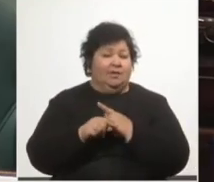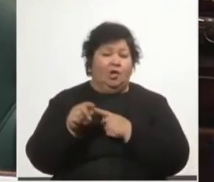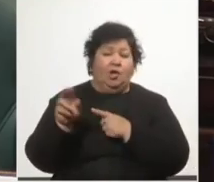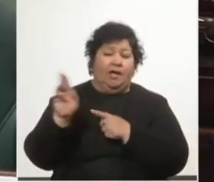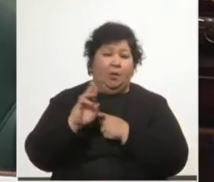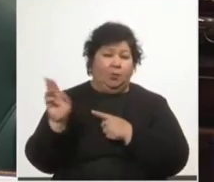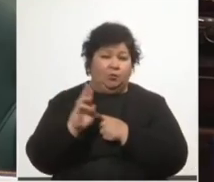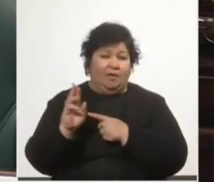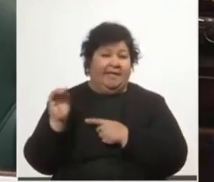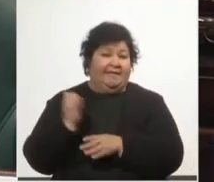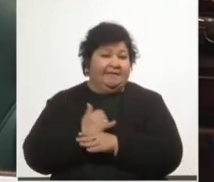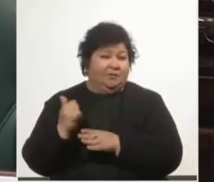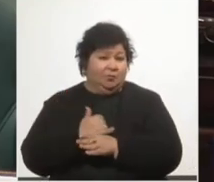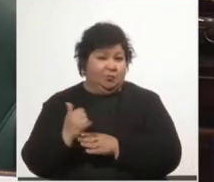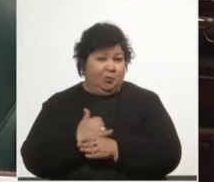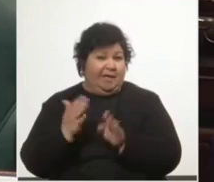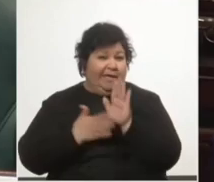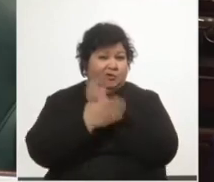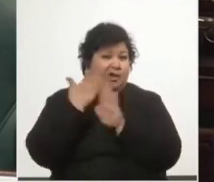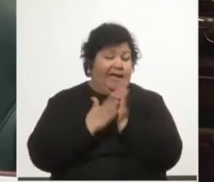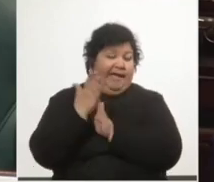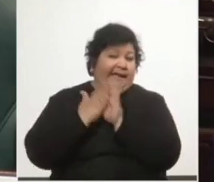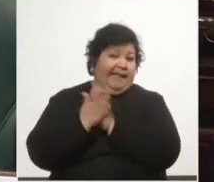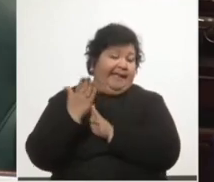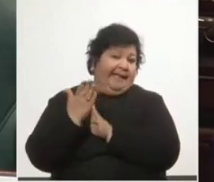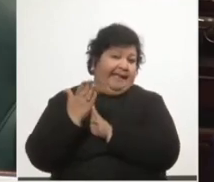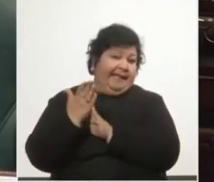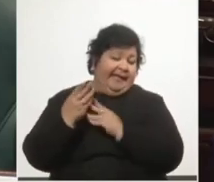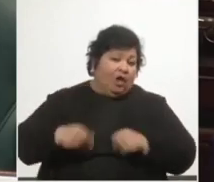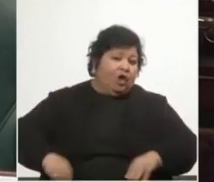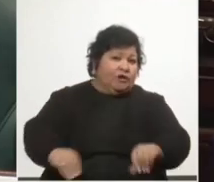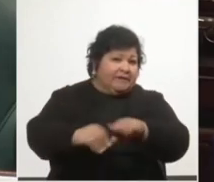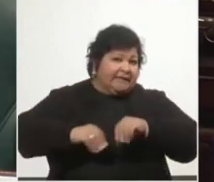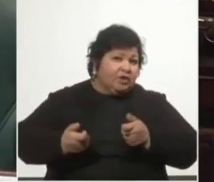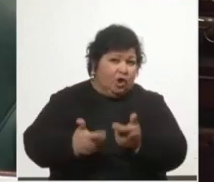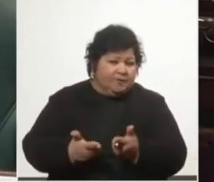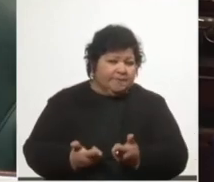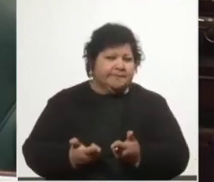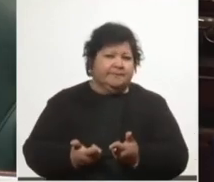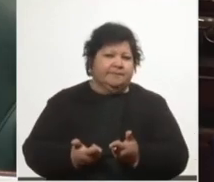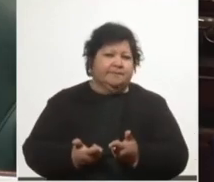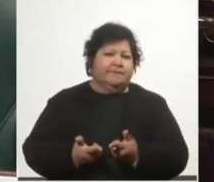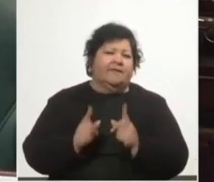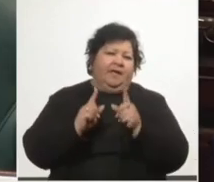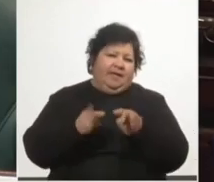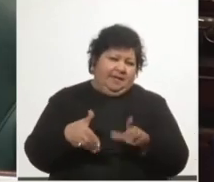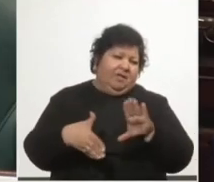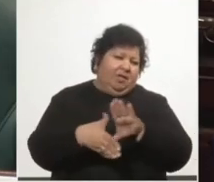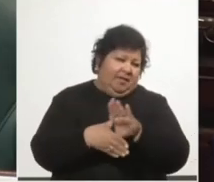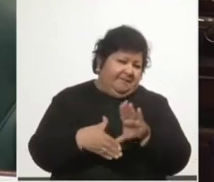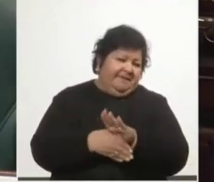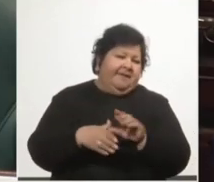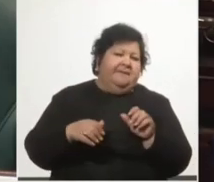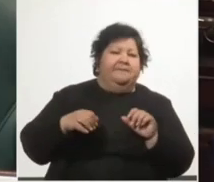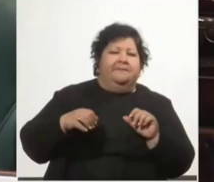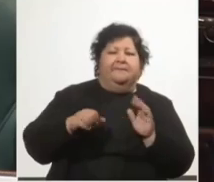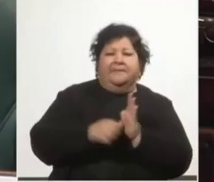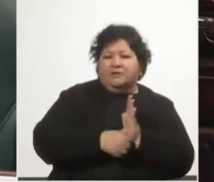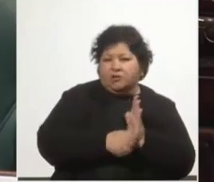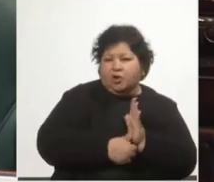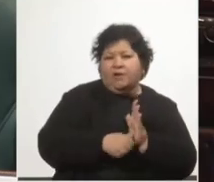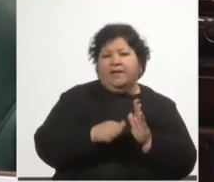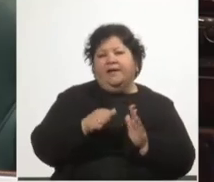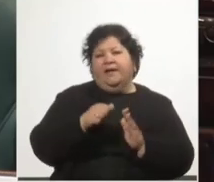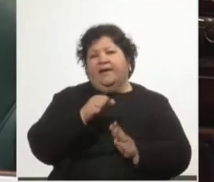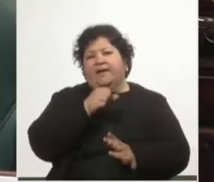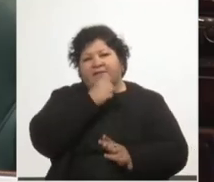Instituto Nacional de Colonización y recursos que maneja el MIDE relativos a las pensiones a la vejez. ¿Qué necesidad